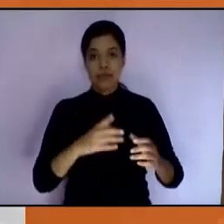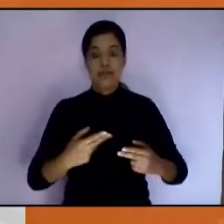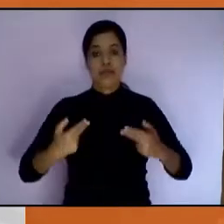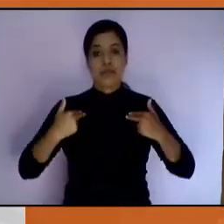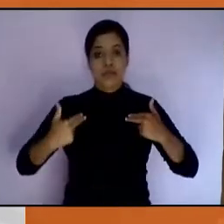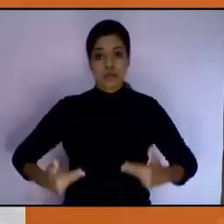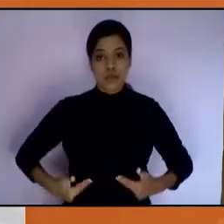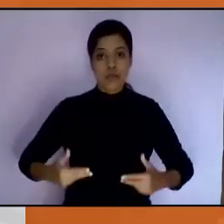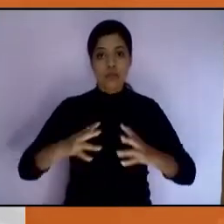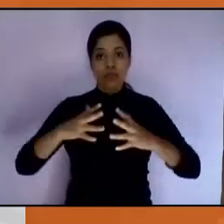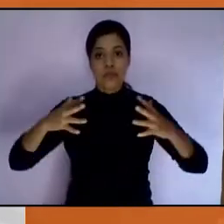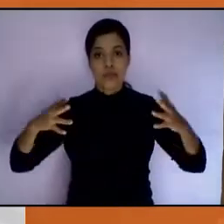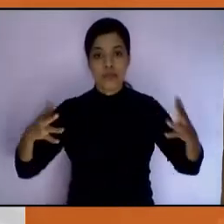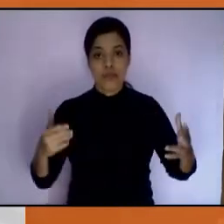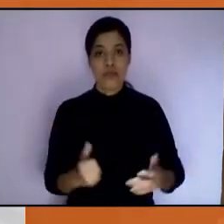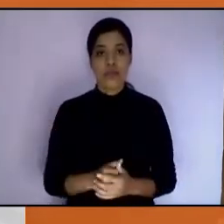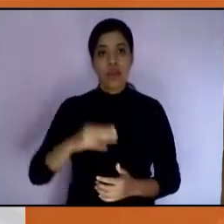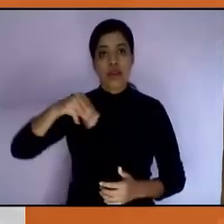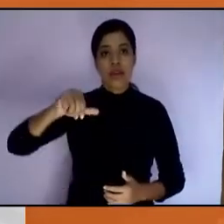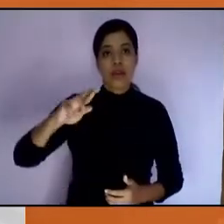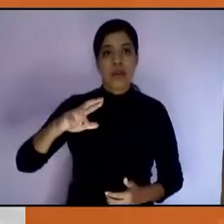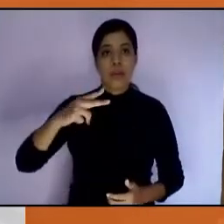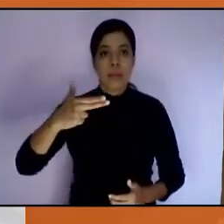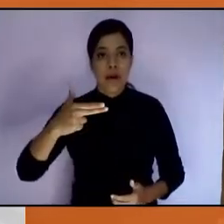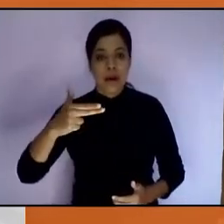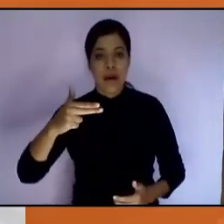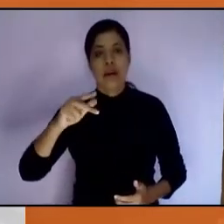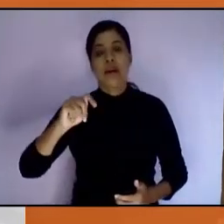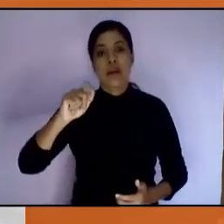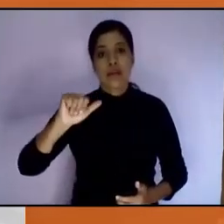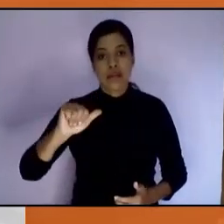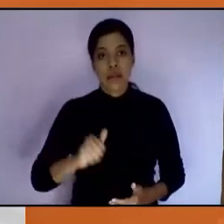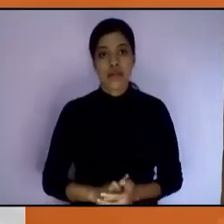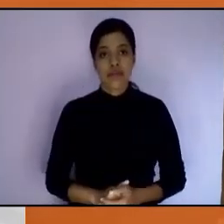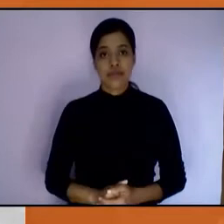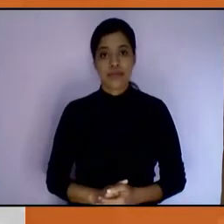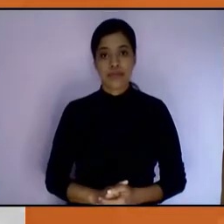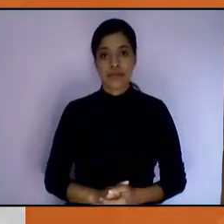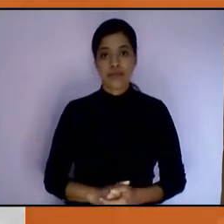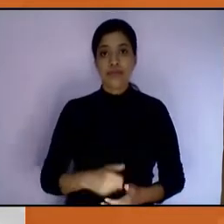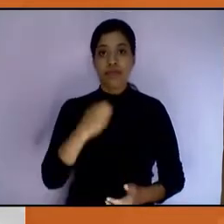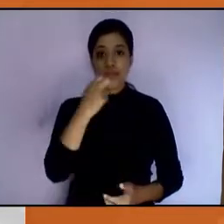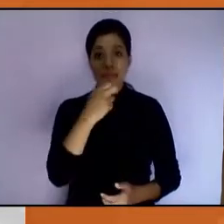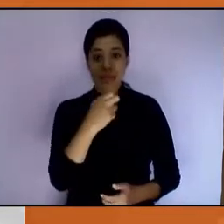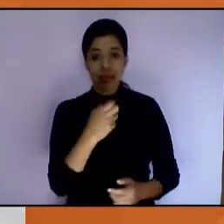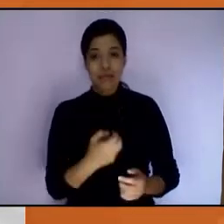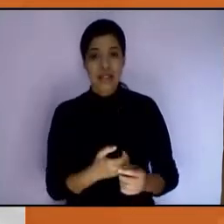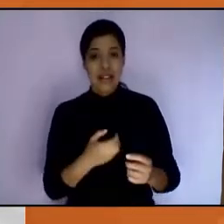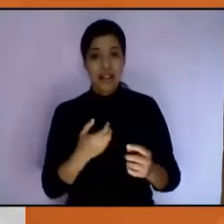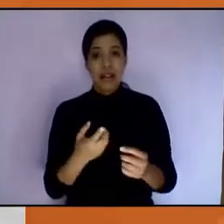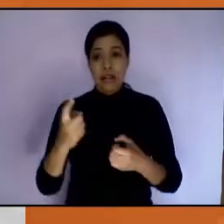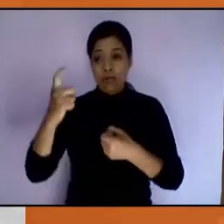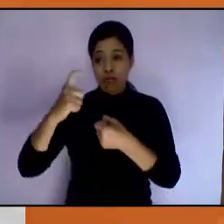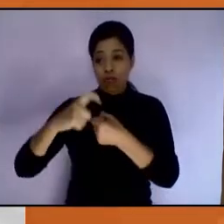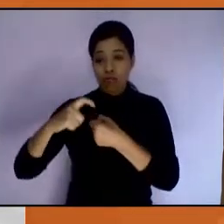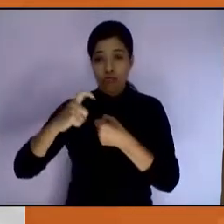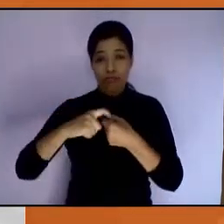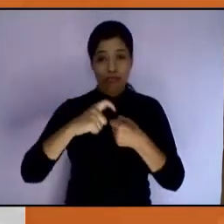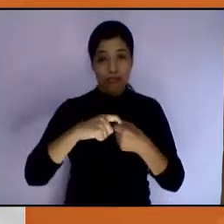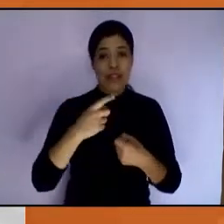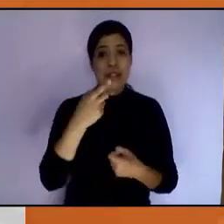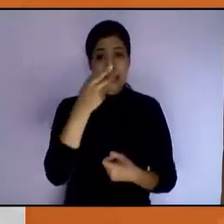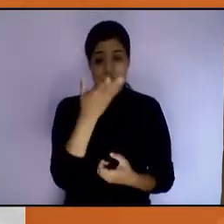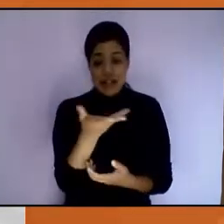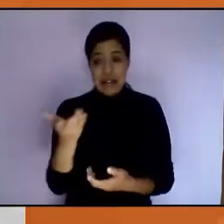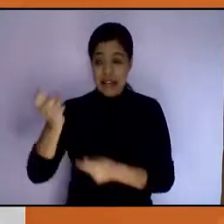León, a la maestra Marta Patricia Herrera González. Este es uno de los ámbitos que se inscriben dentro de su comisión